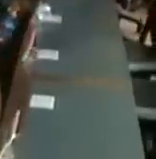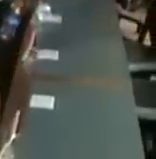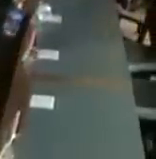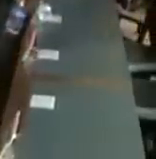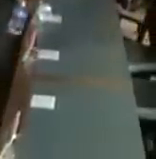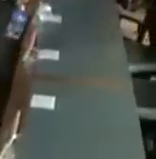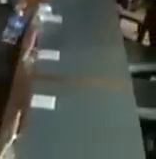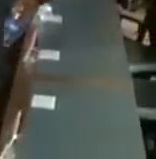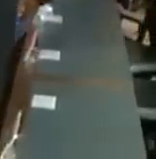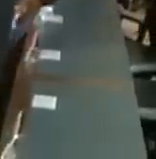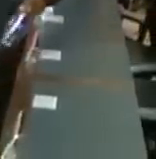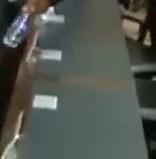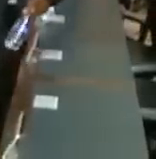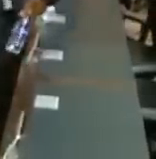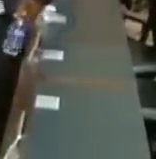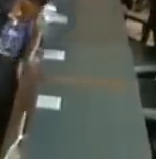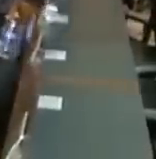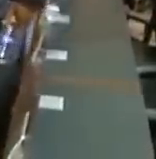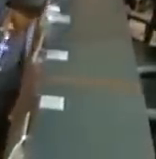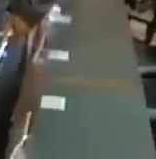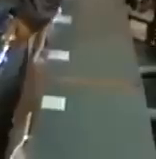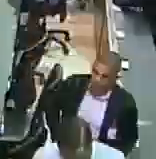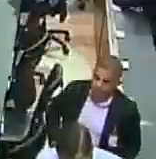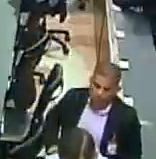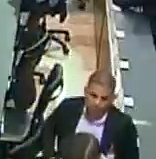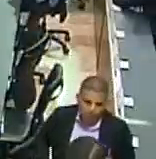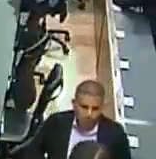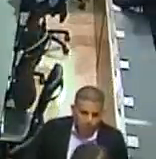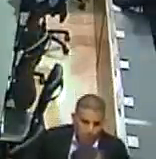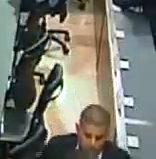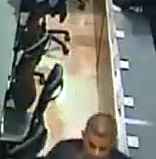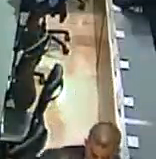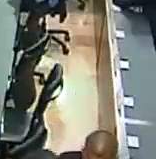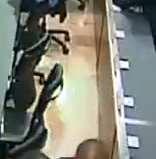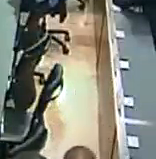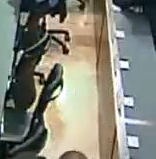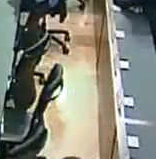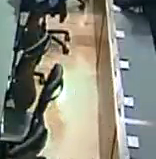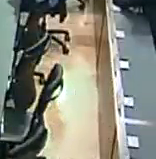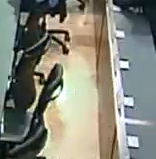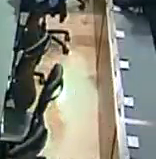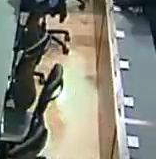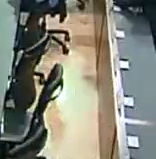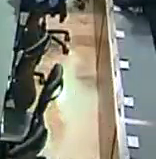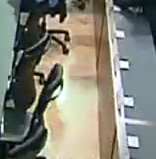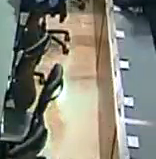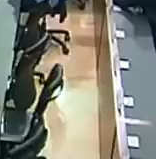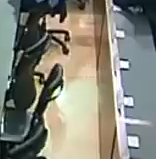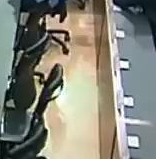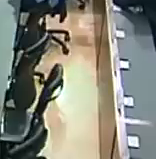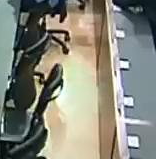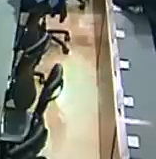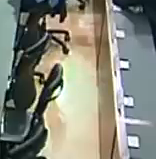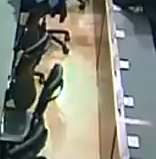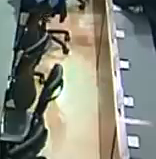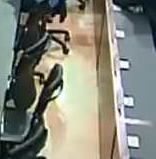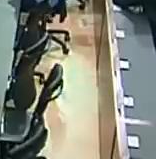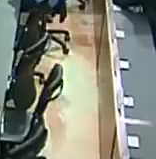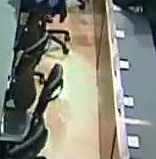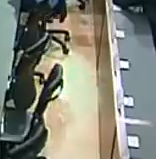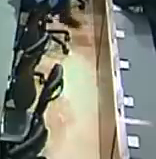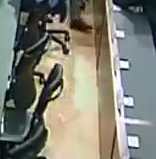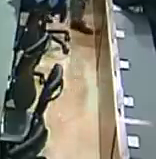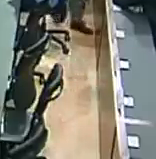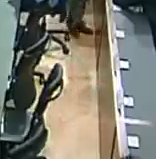Morales y Luis Eduardo Martínez siendo aprobado este punto por unanimidad de esta manera